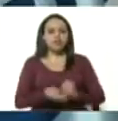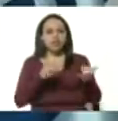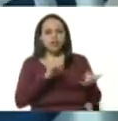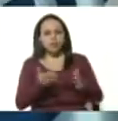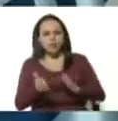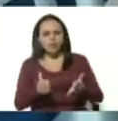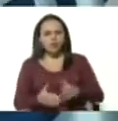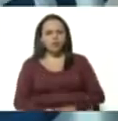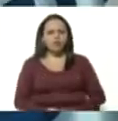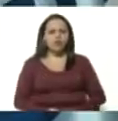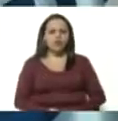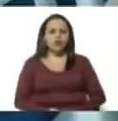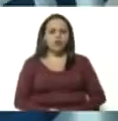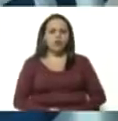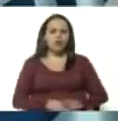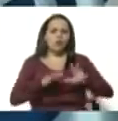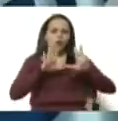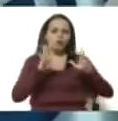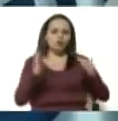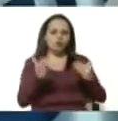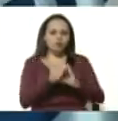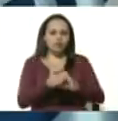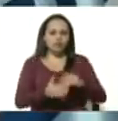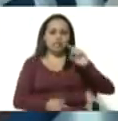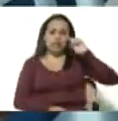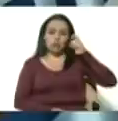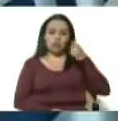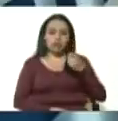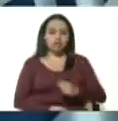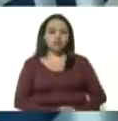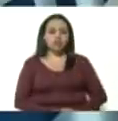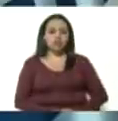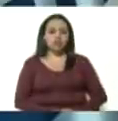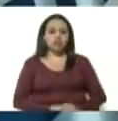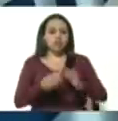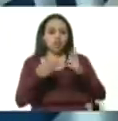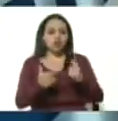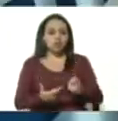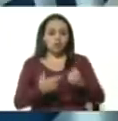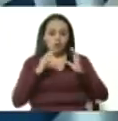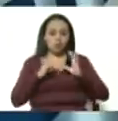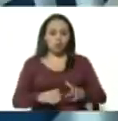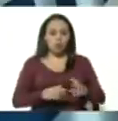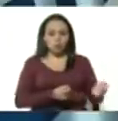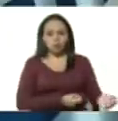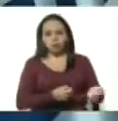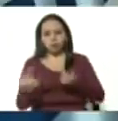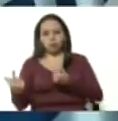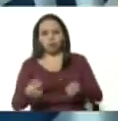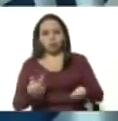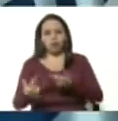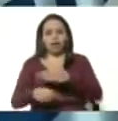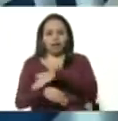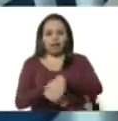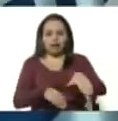8.000 recordando las grandes imágenes de cadáveres lanzados a las calles